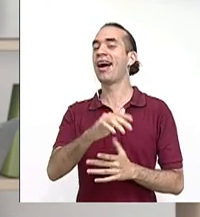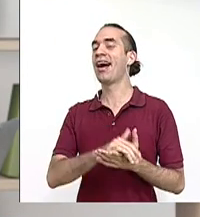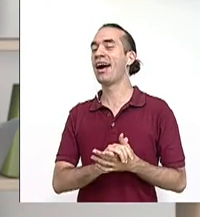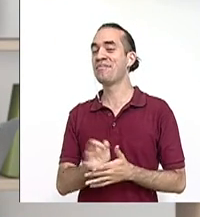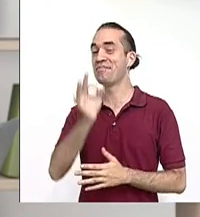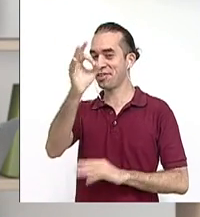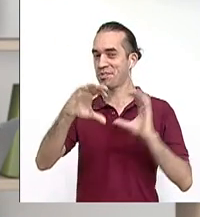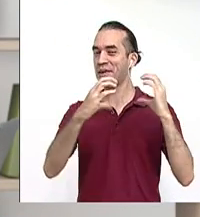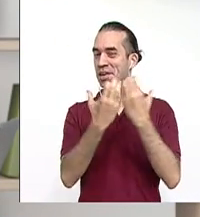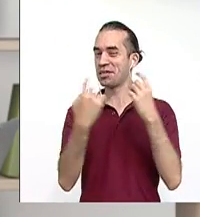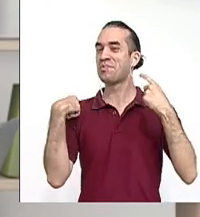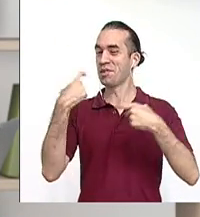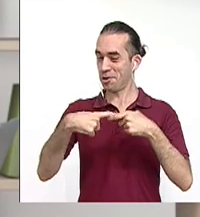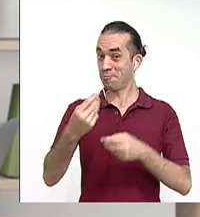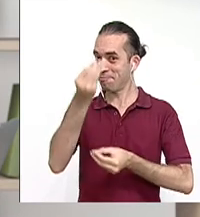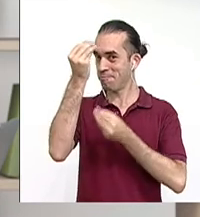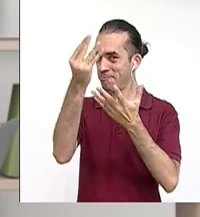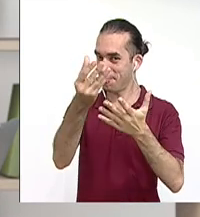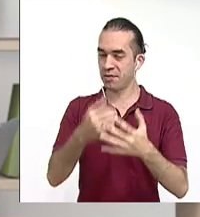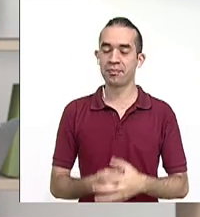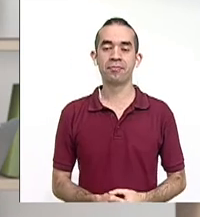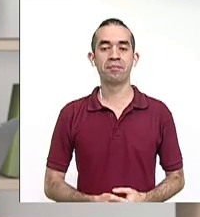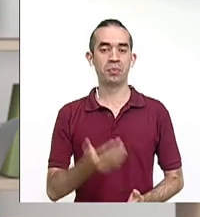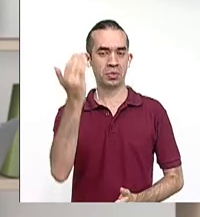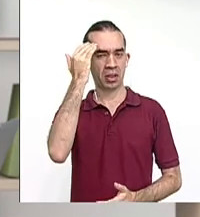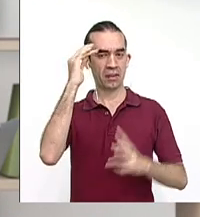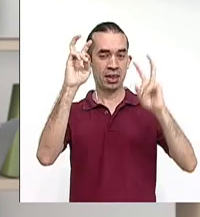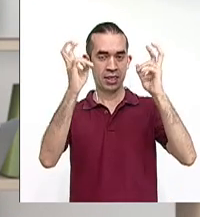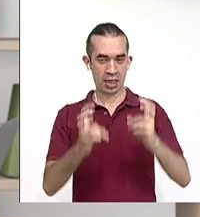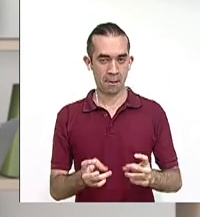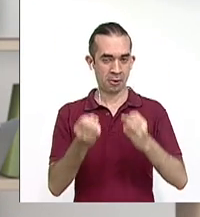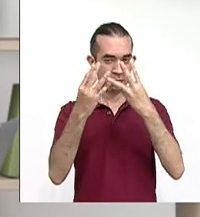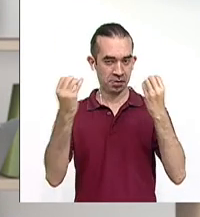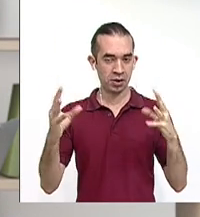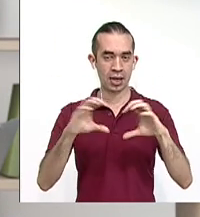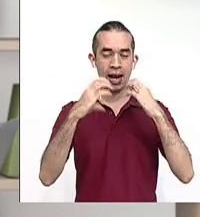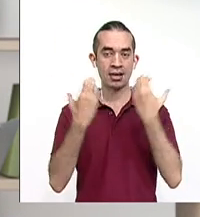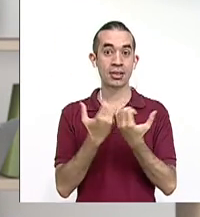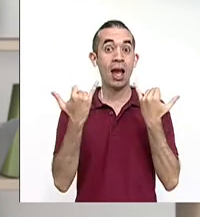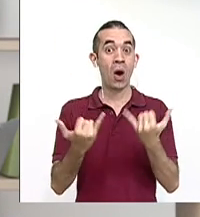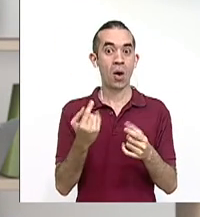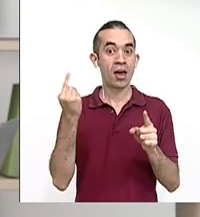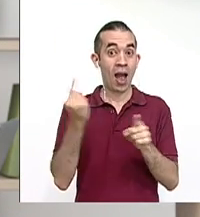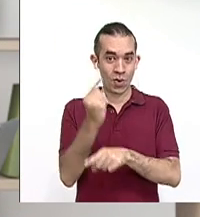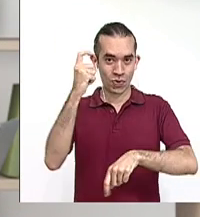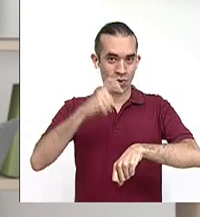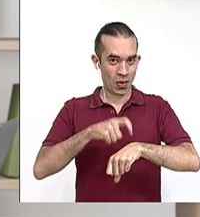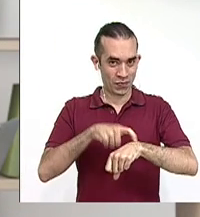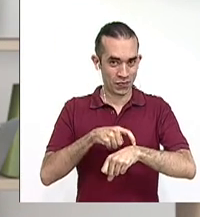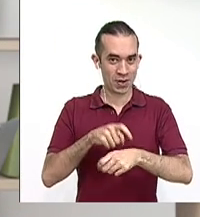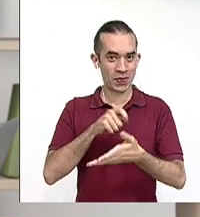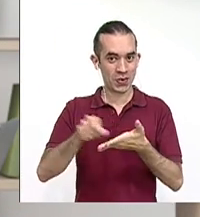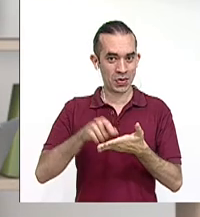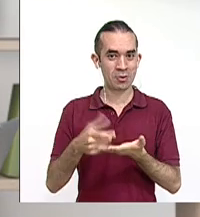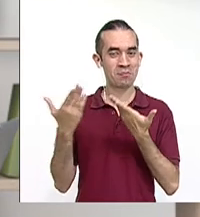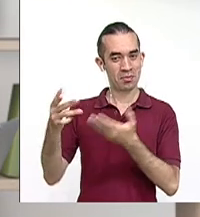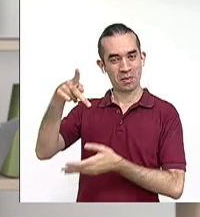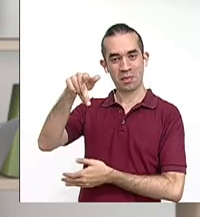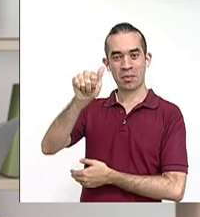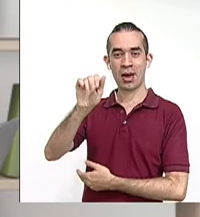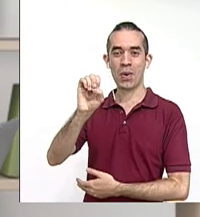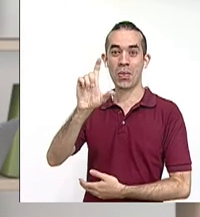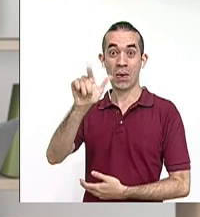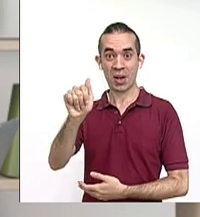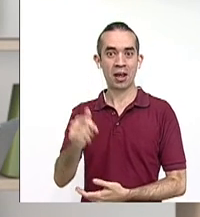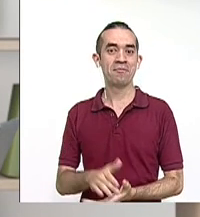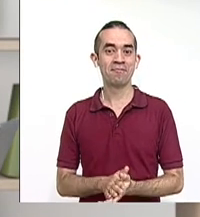Y para seguir con nuestros temas variados en clase, Veamos el momento ortográfico que nos trae nuestra compañera Paola. ¿Sí?